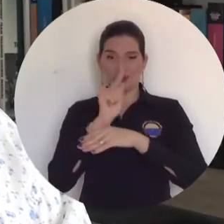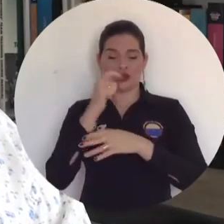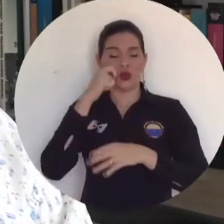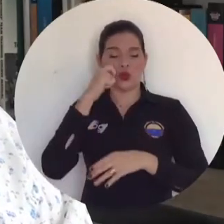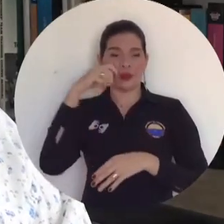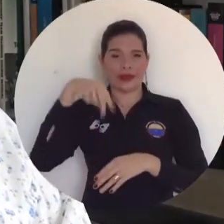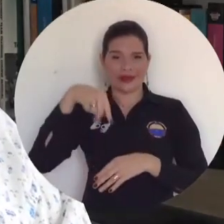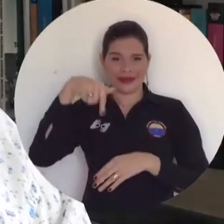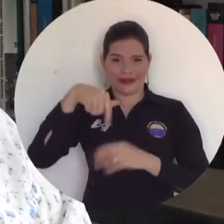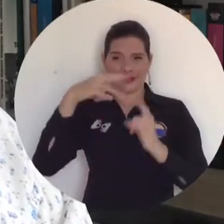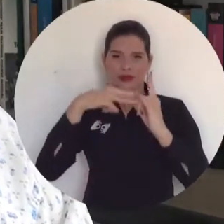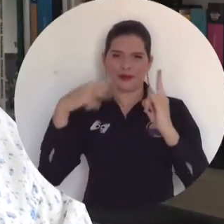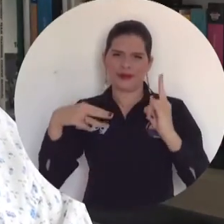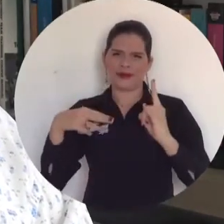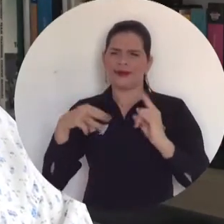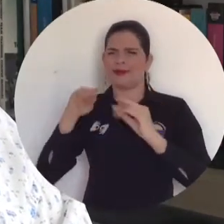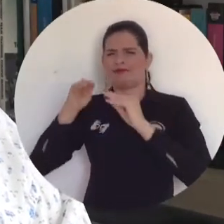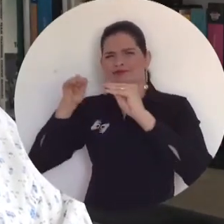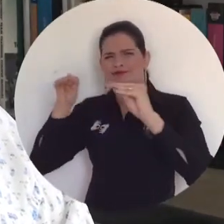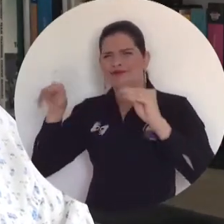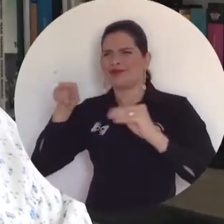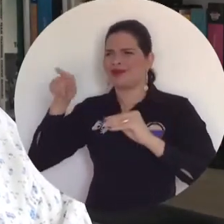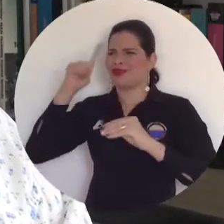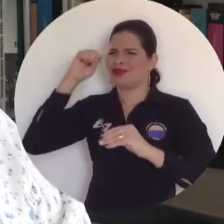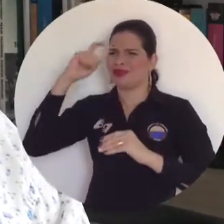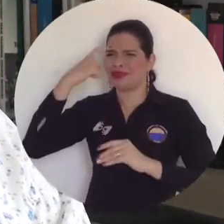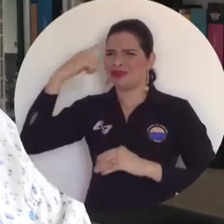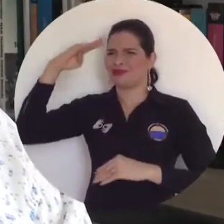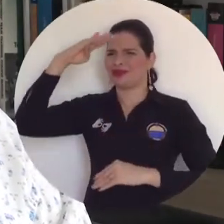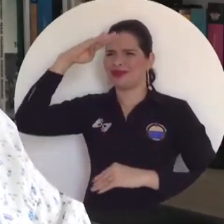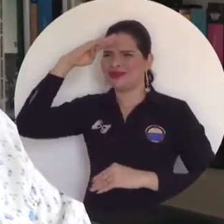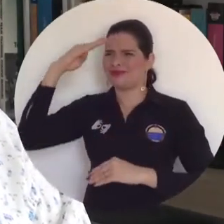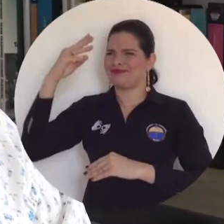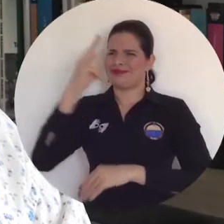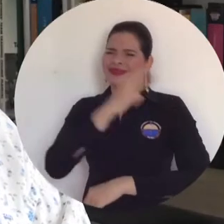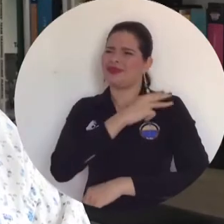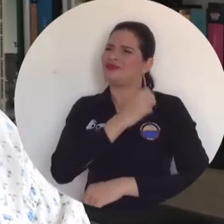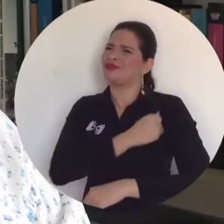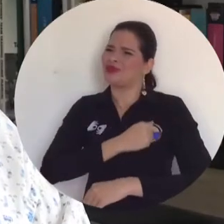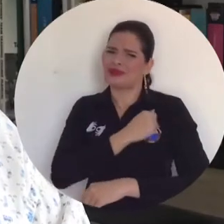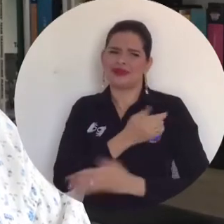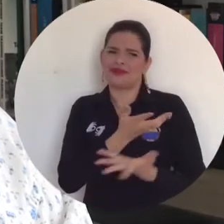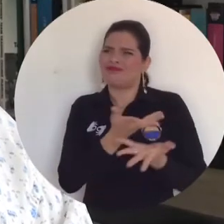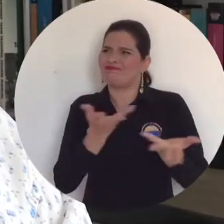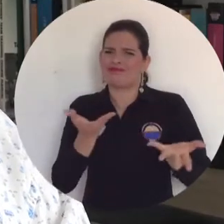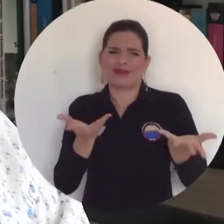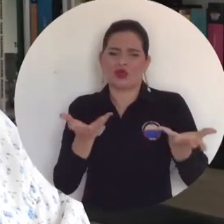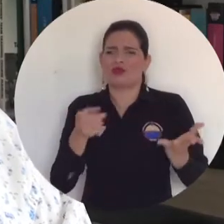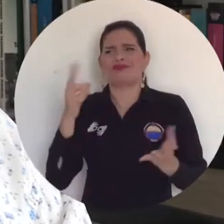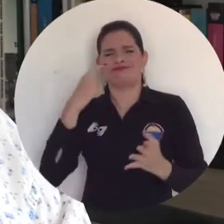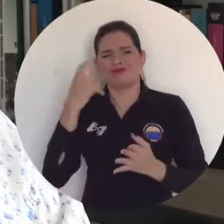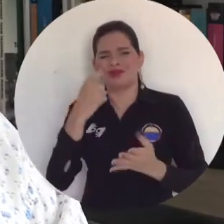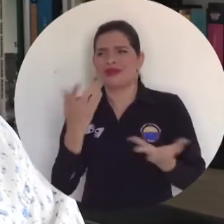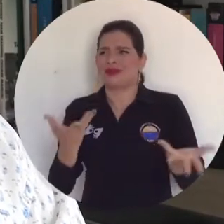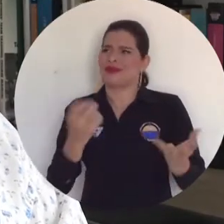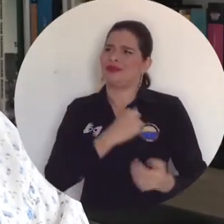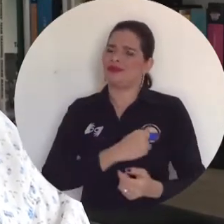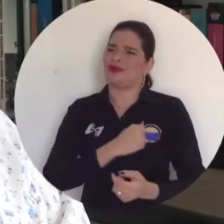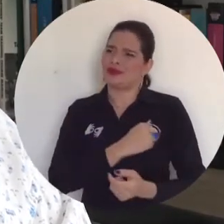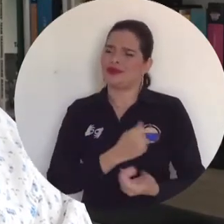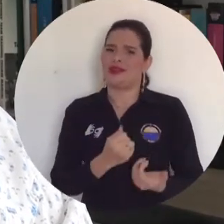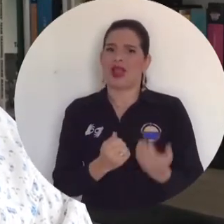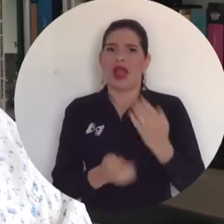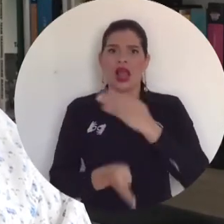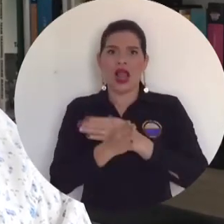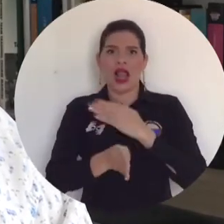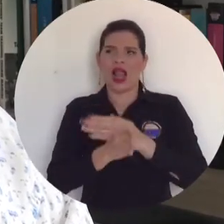las autoridades respondan por esas personas que están todavía desaparecidas y que cese y se detenga